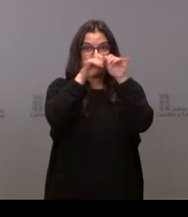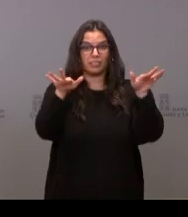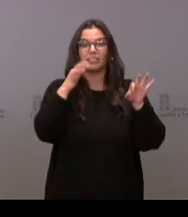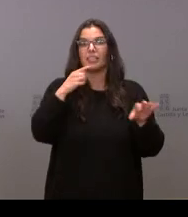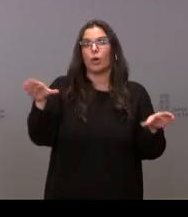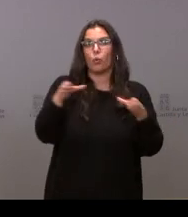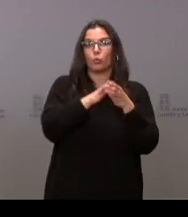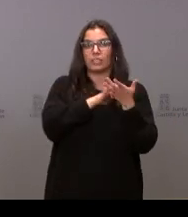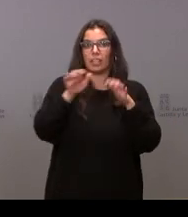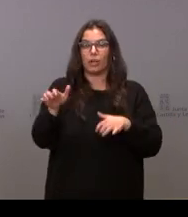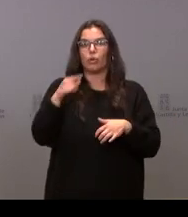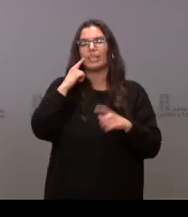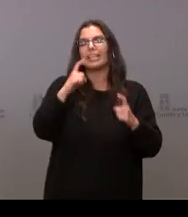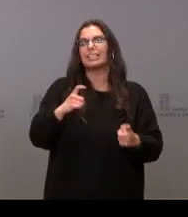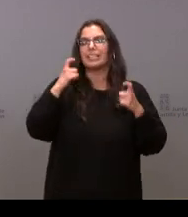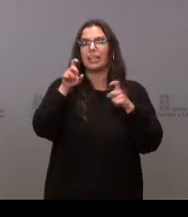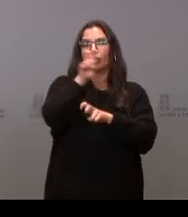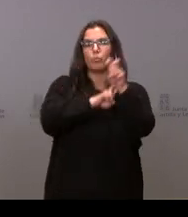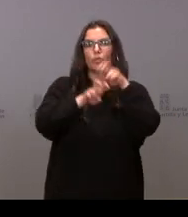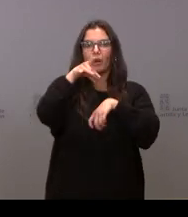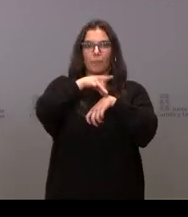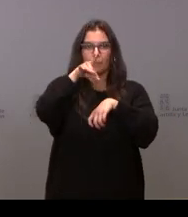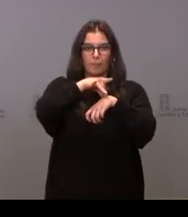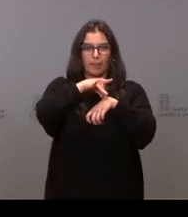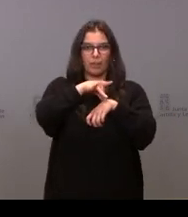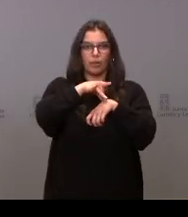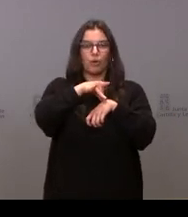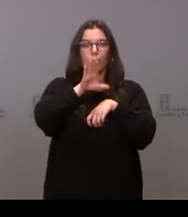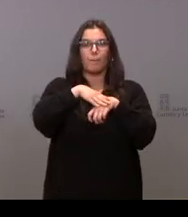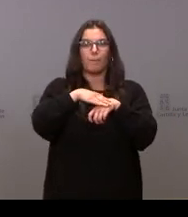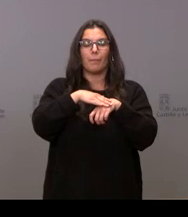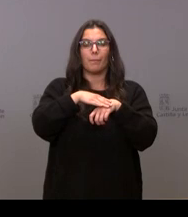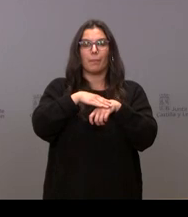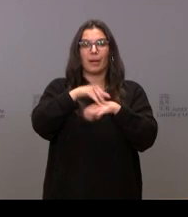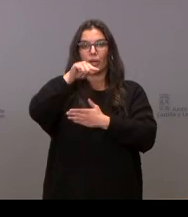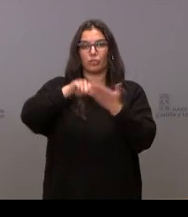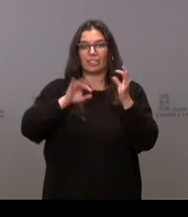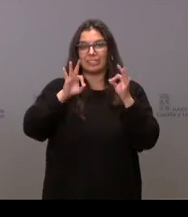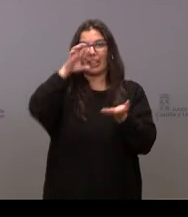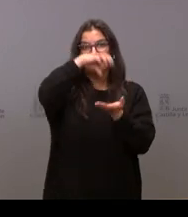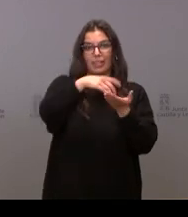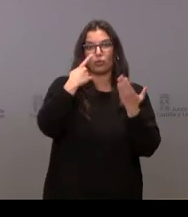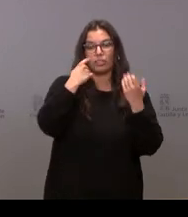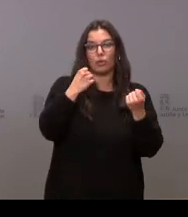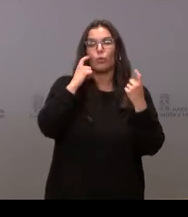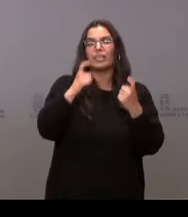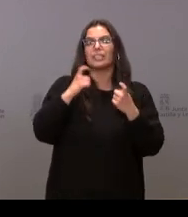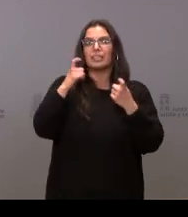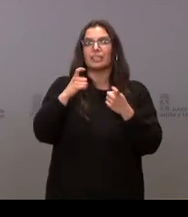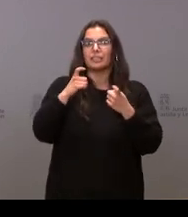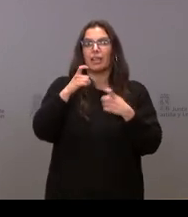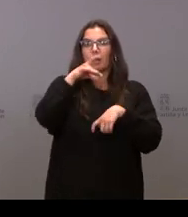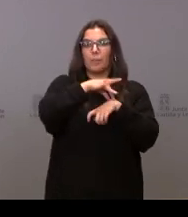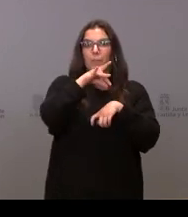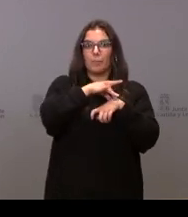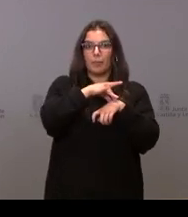Castilla y León está tratando de buscar médicos para los centros de salud, tratar de contratar médicos a través de redes sociales con